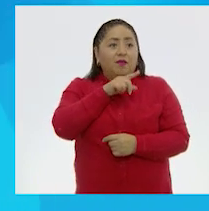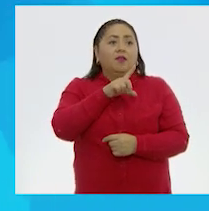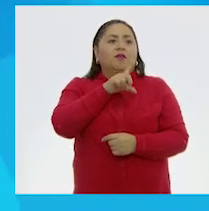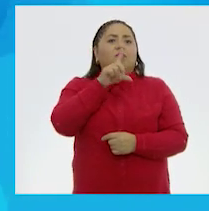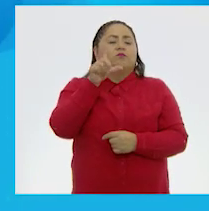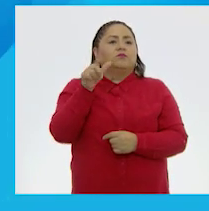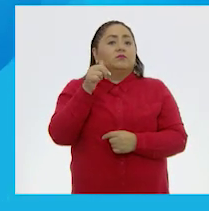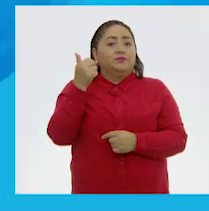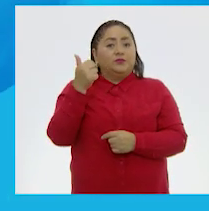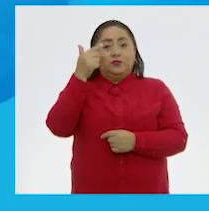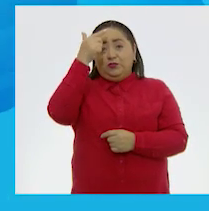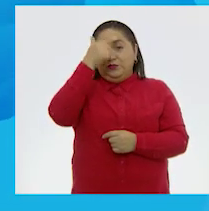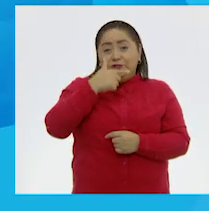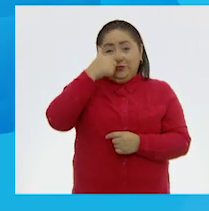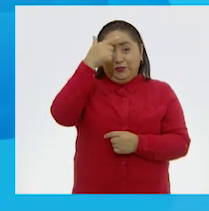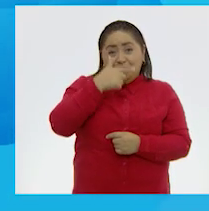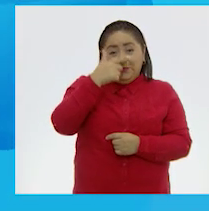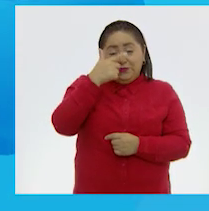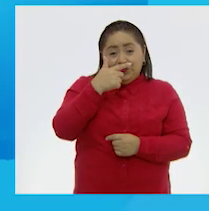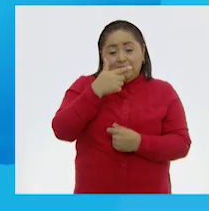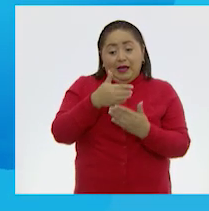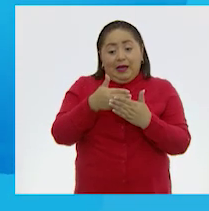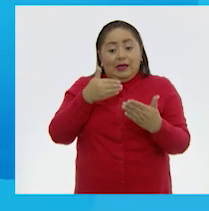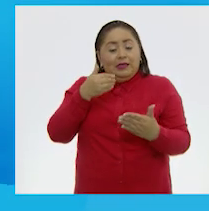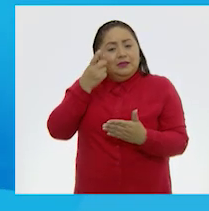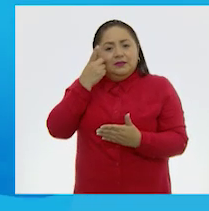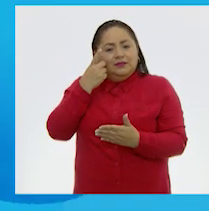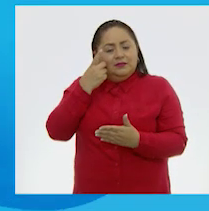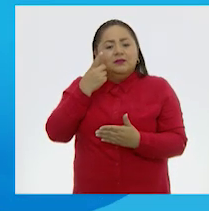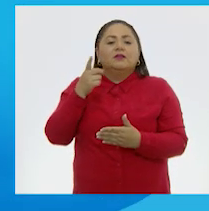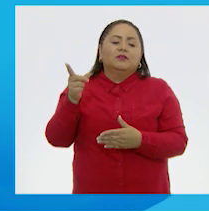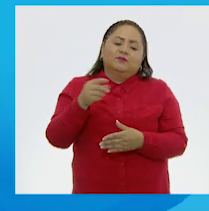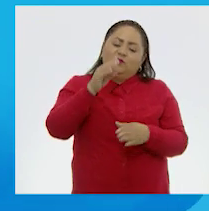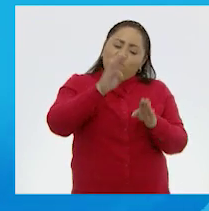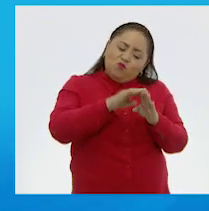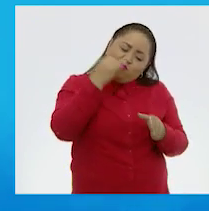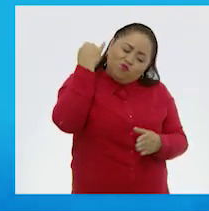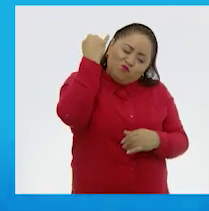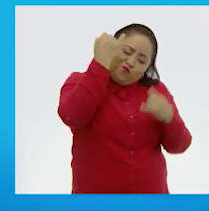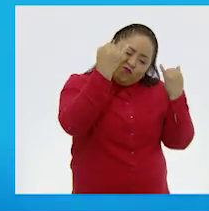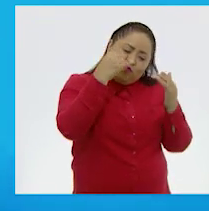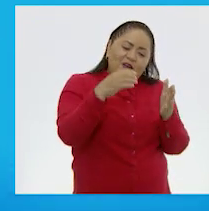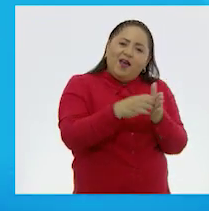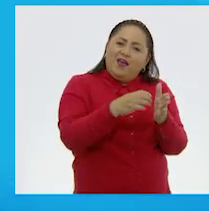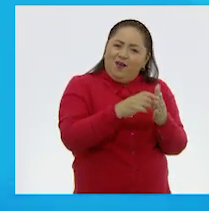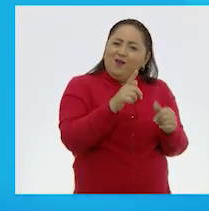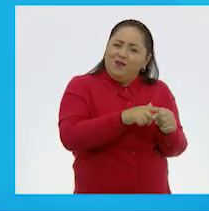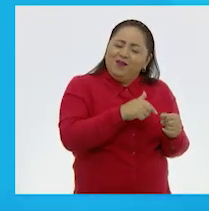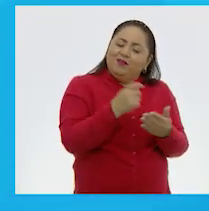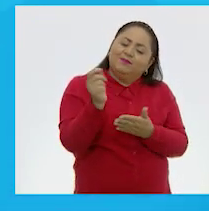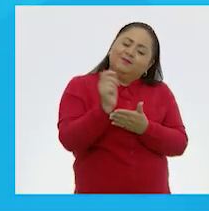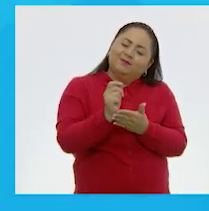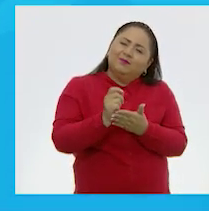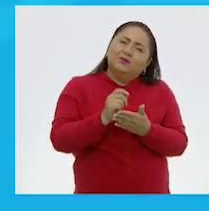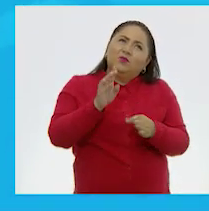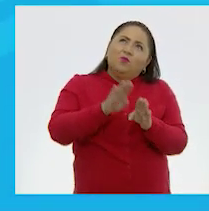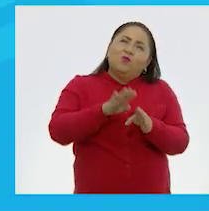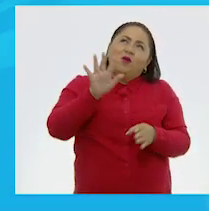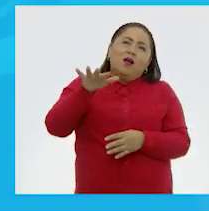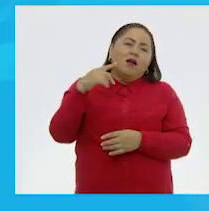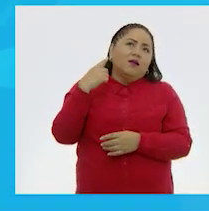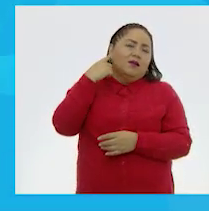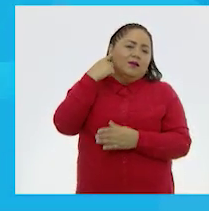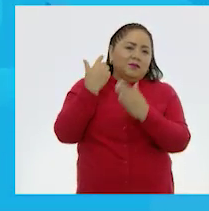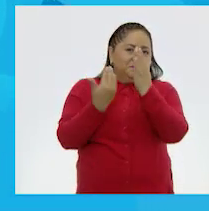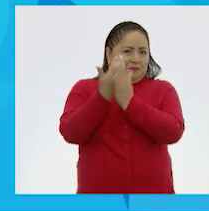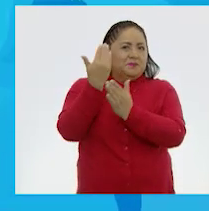Por las noches, antes de dormir, trató de imaginar con su caja de colores aquello que había oído